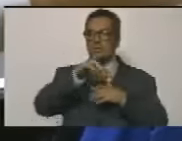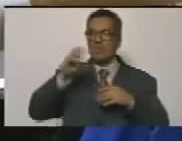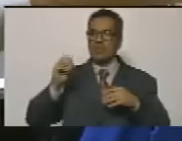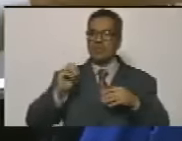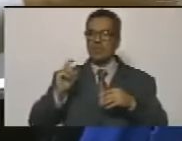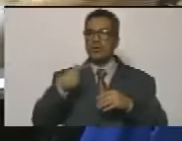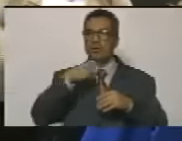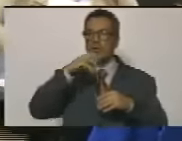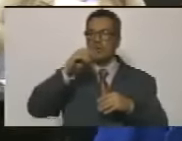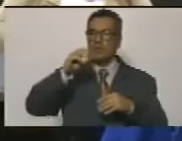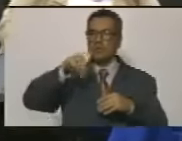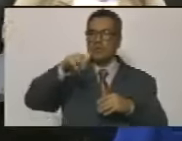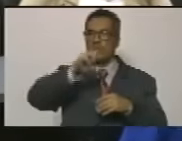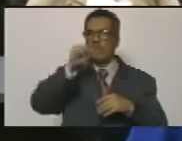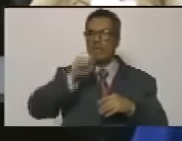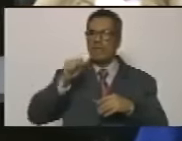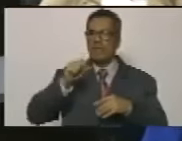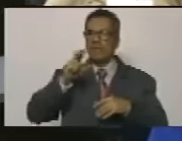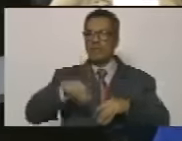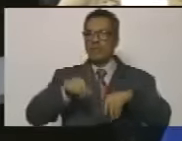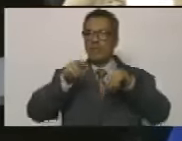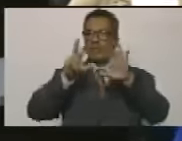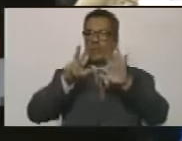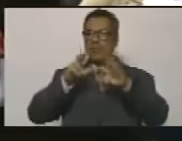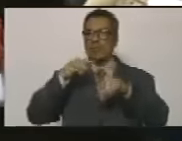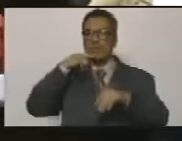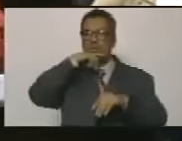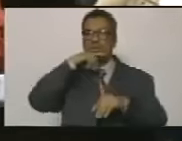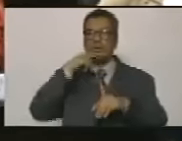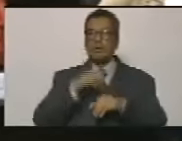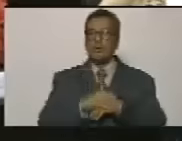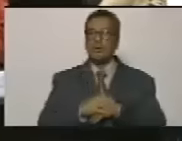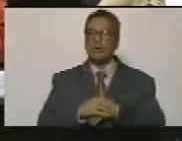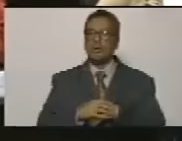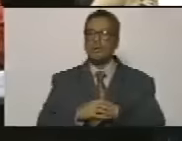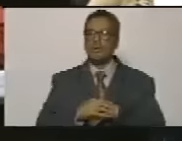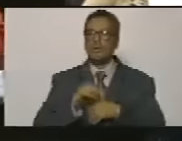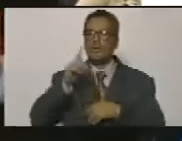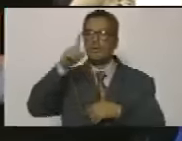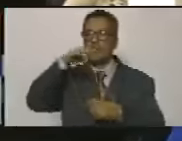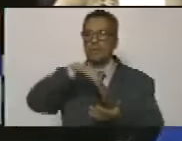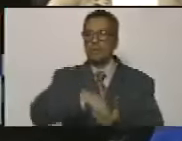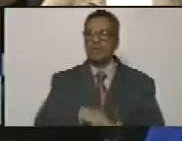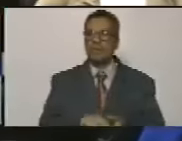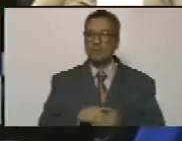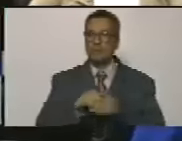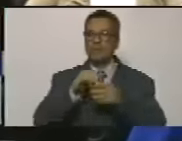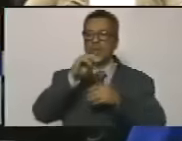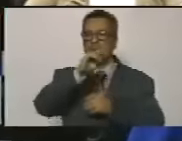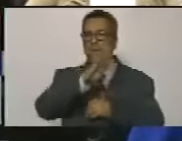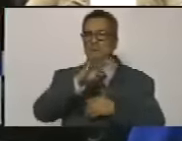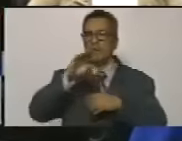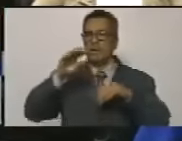golesismo el 18 de octubre de 1945